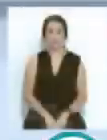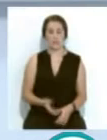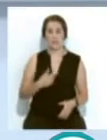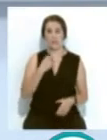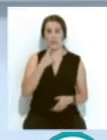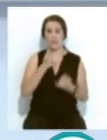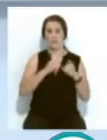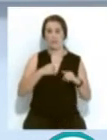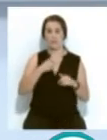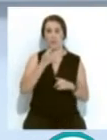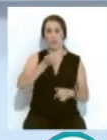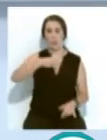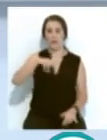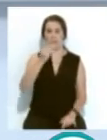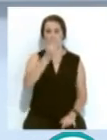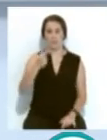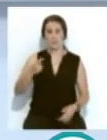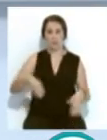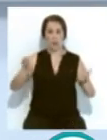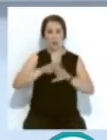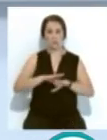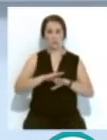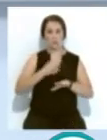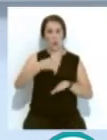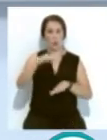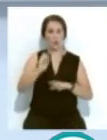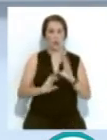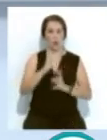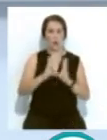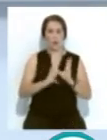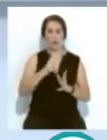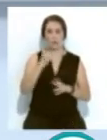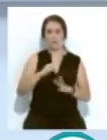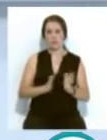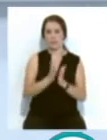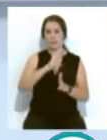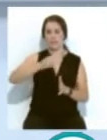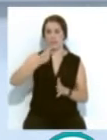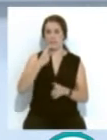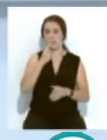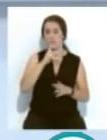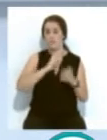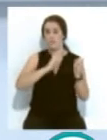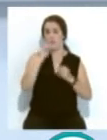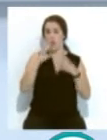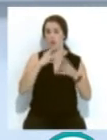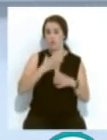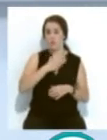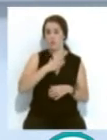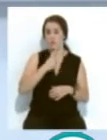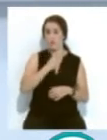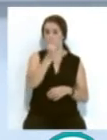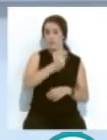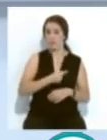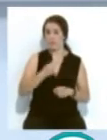La fiesta de los Juanillos se celebrará esta noche con una única hoguera... ...en el Castillo de San Sebastián y fuegos artificiales. El Ayuntamiento ahora ha